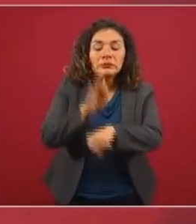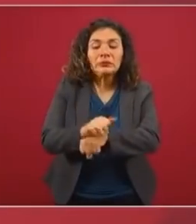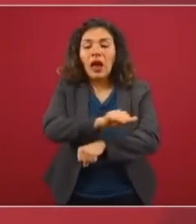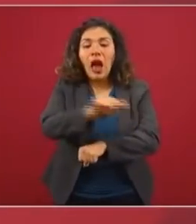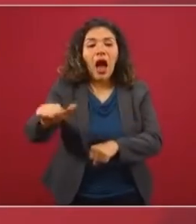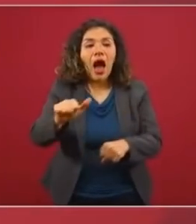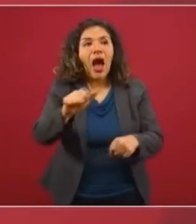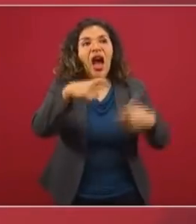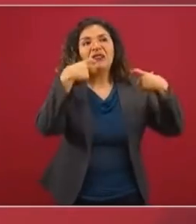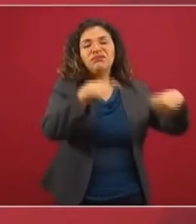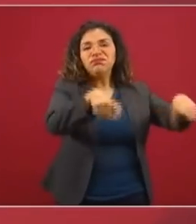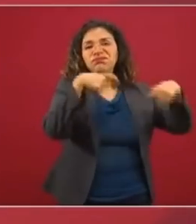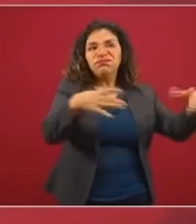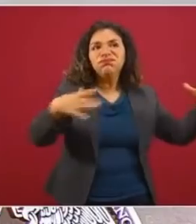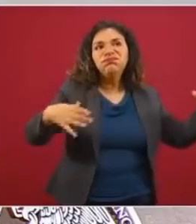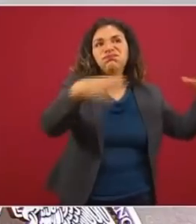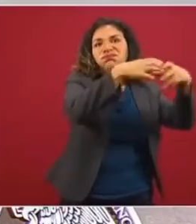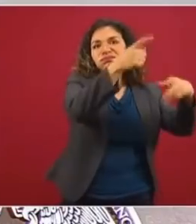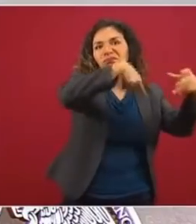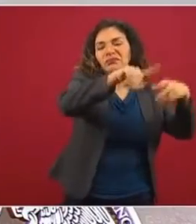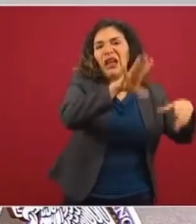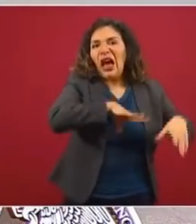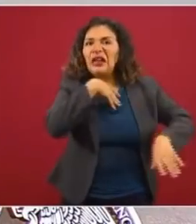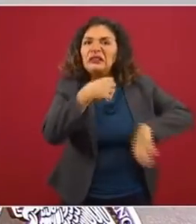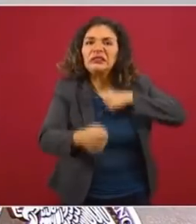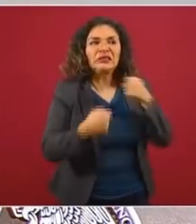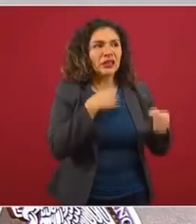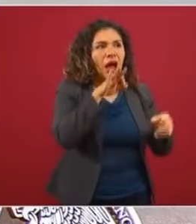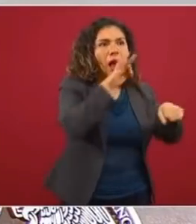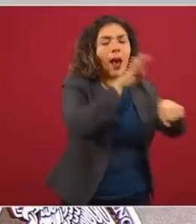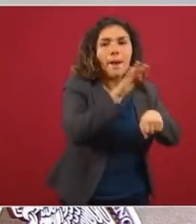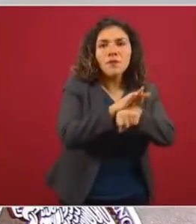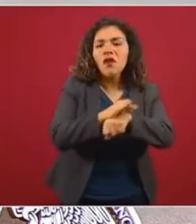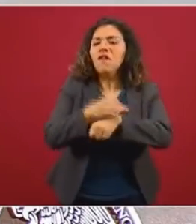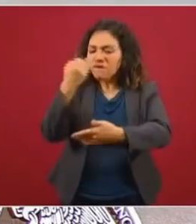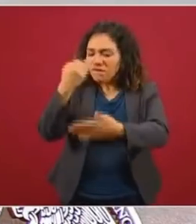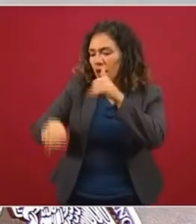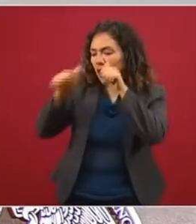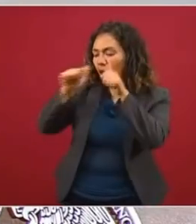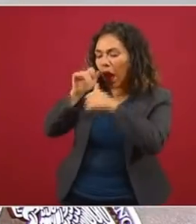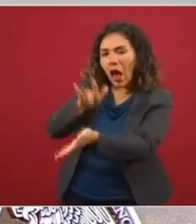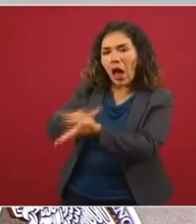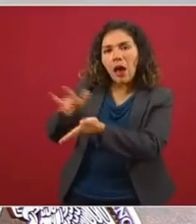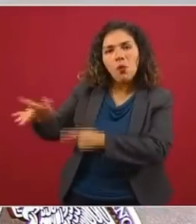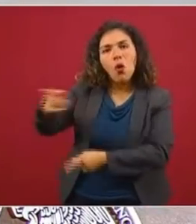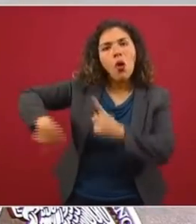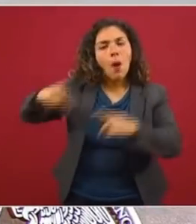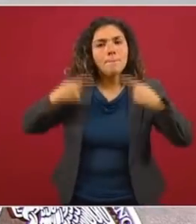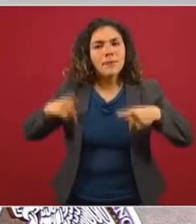minorías, rapaces y de desamparo a la mayoría del pueblo de México,